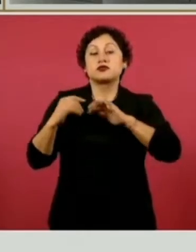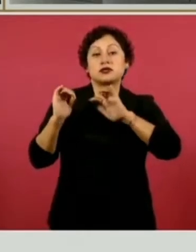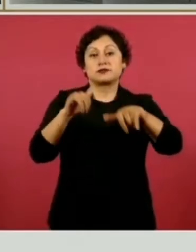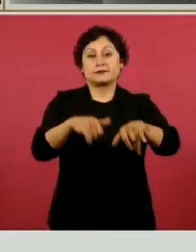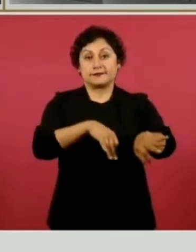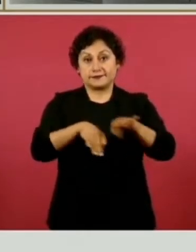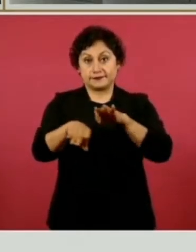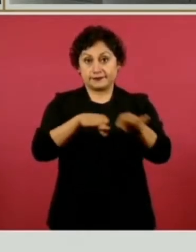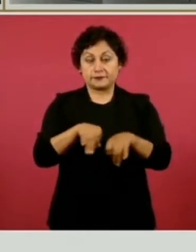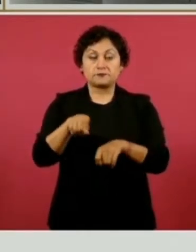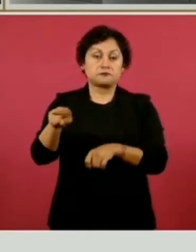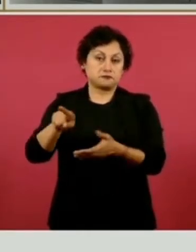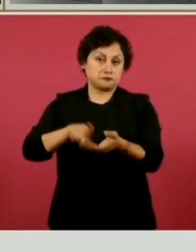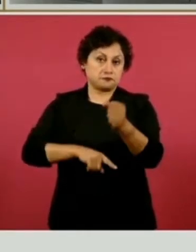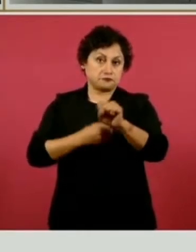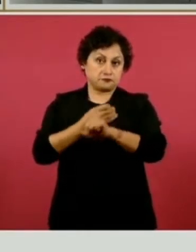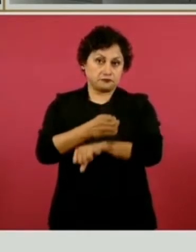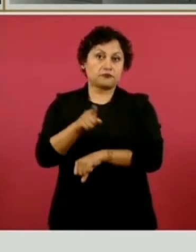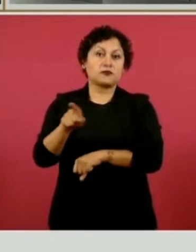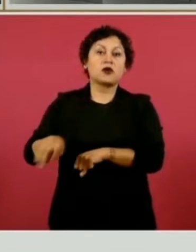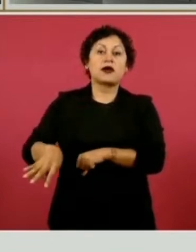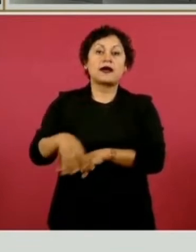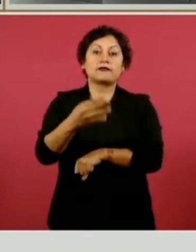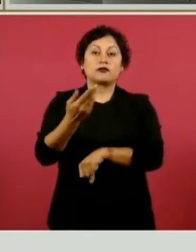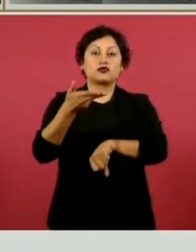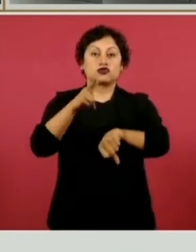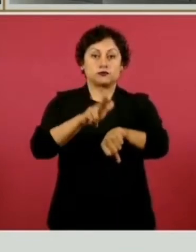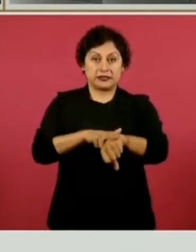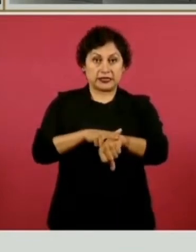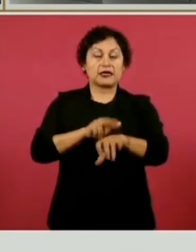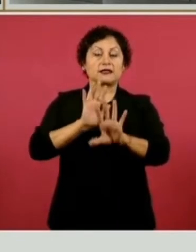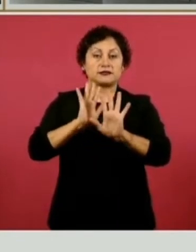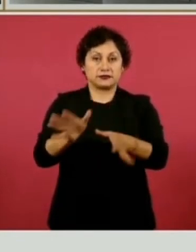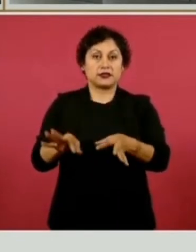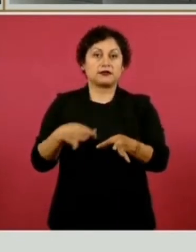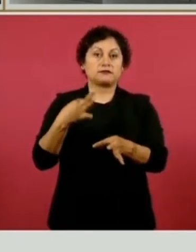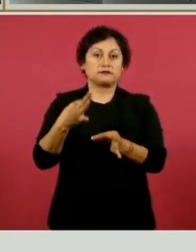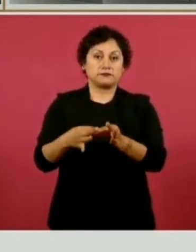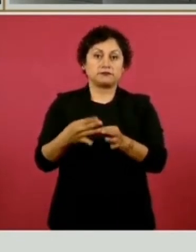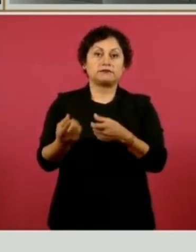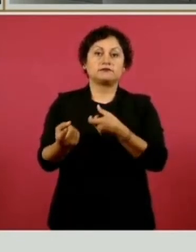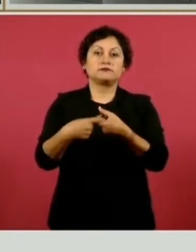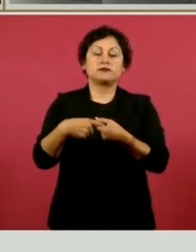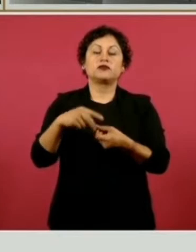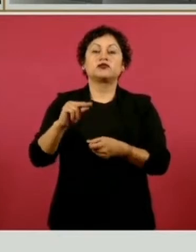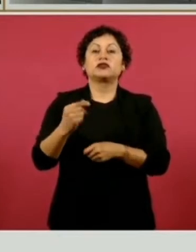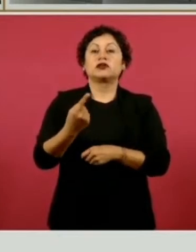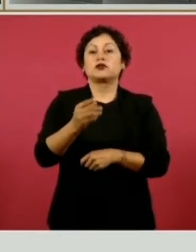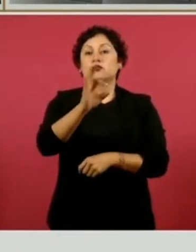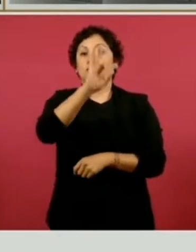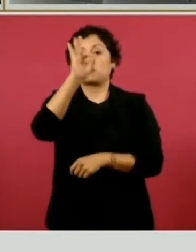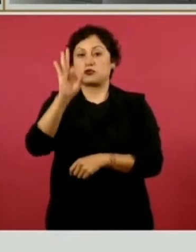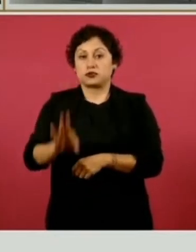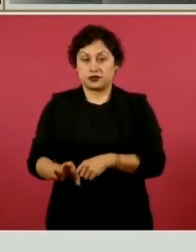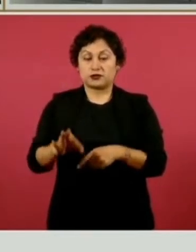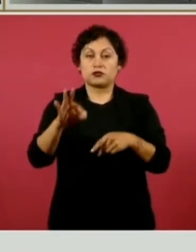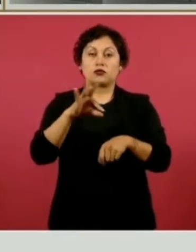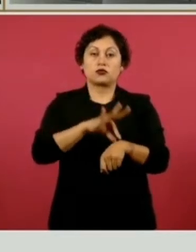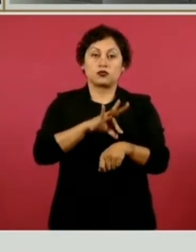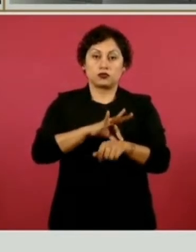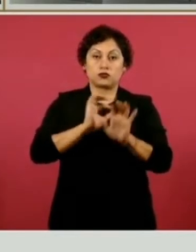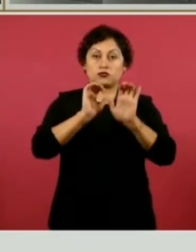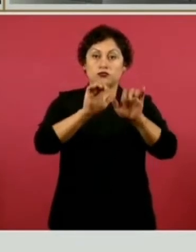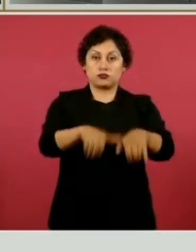de Campeche, en 14 hospitales son IMSS Bienestar en Campeche, 81 por ciento de avance en la contratación de médicos especialistas,